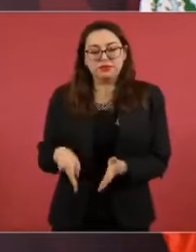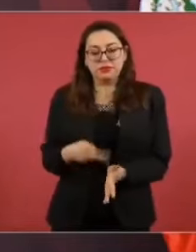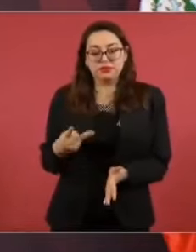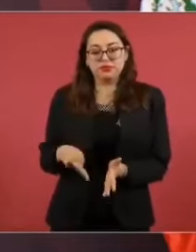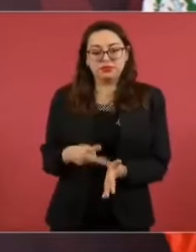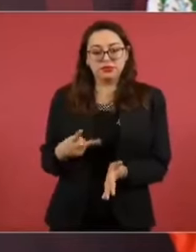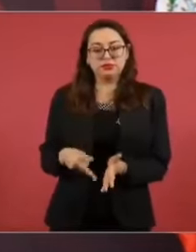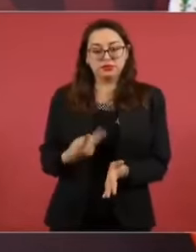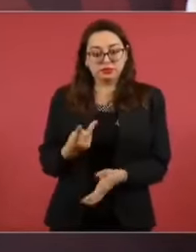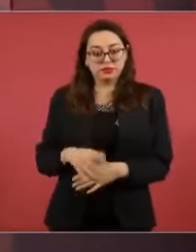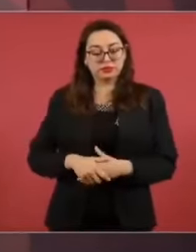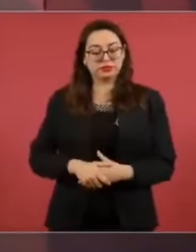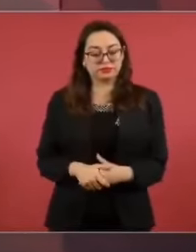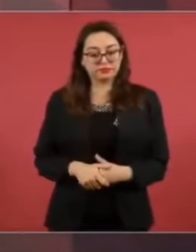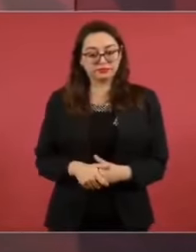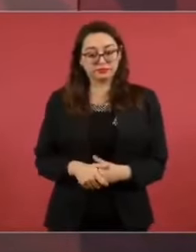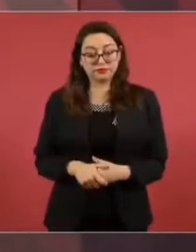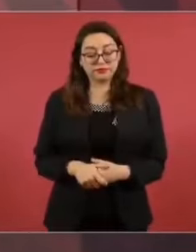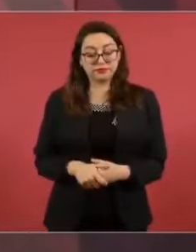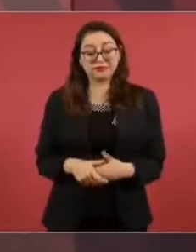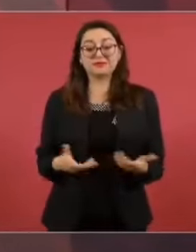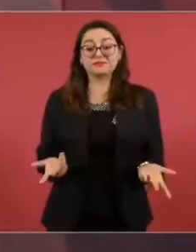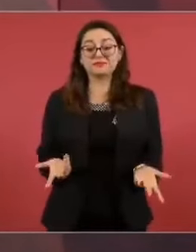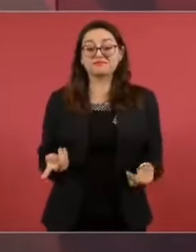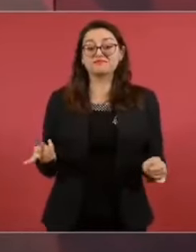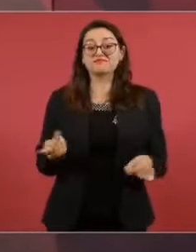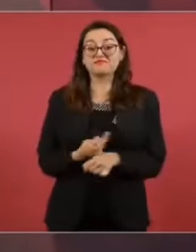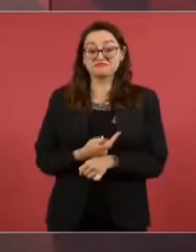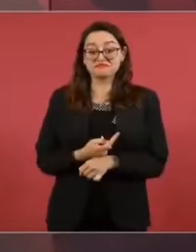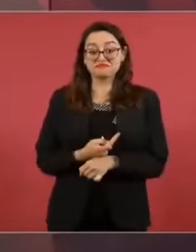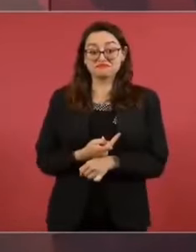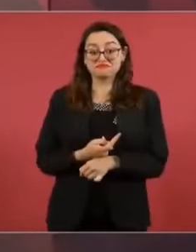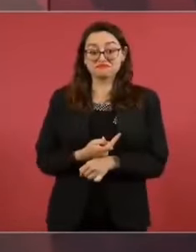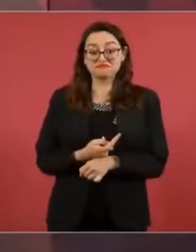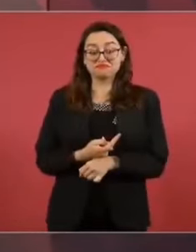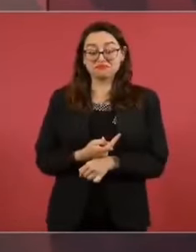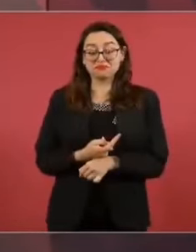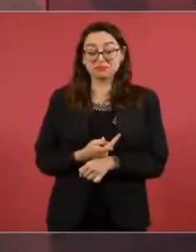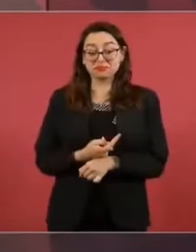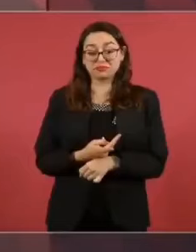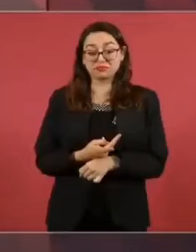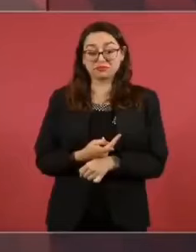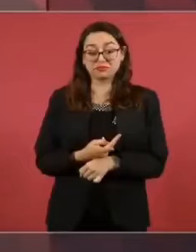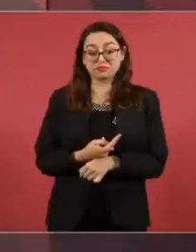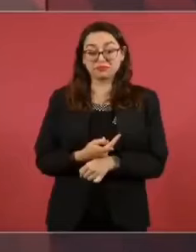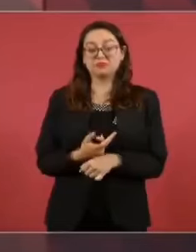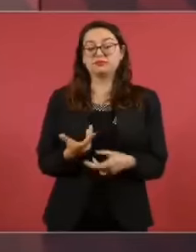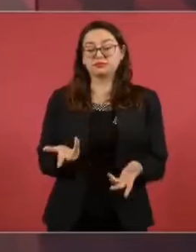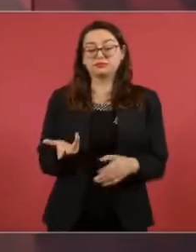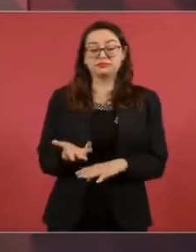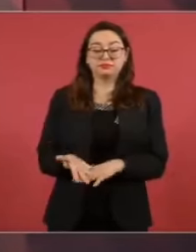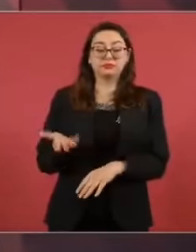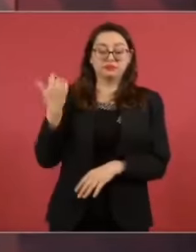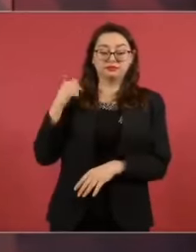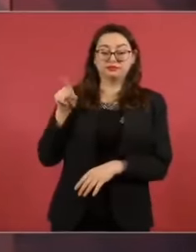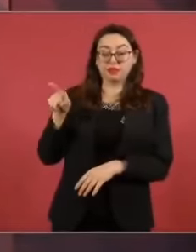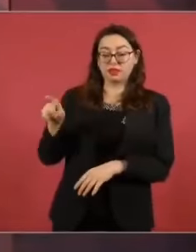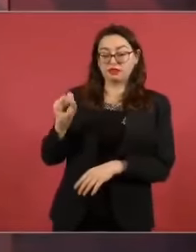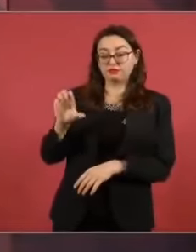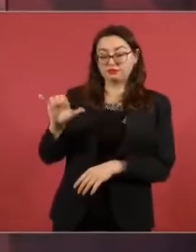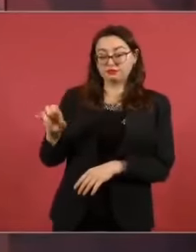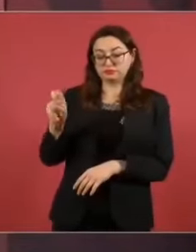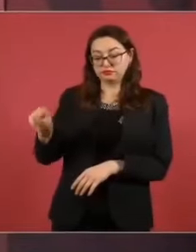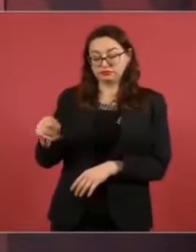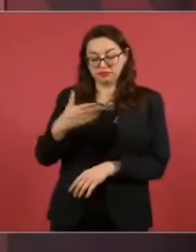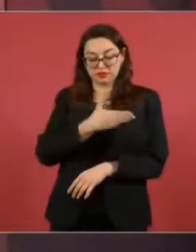Pero cuando se daban estos hechos y estaba Saldívar, se hablaba con